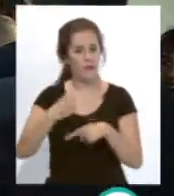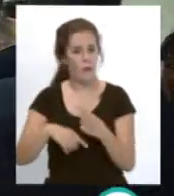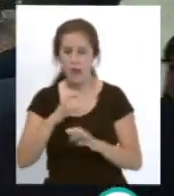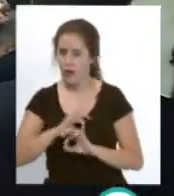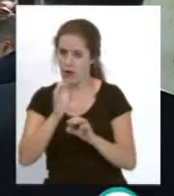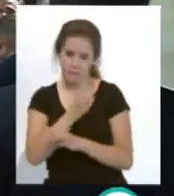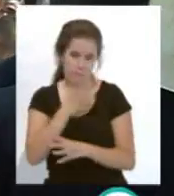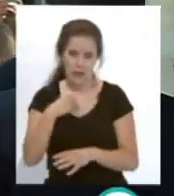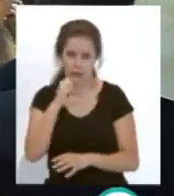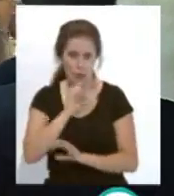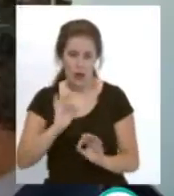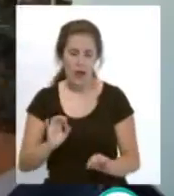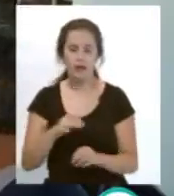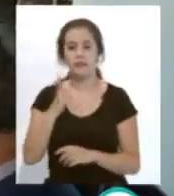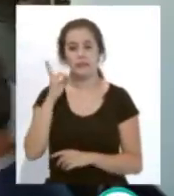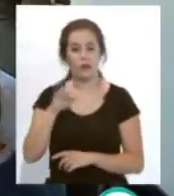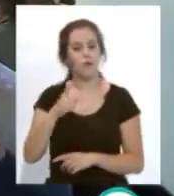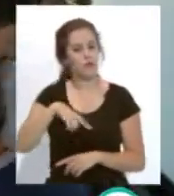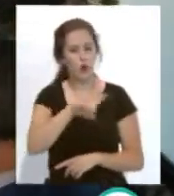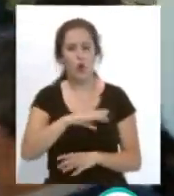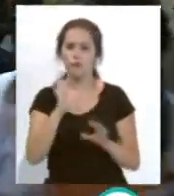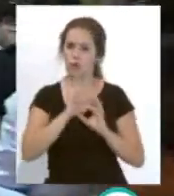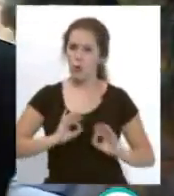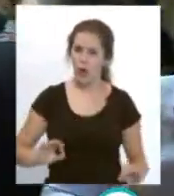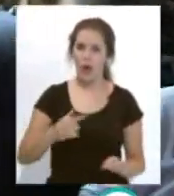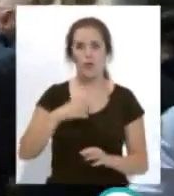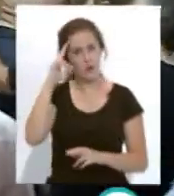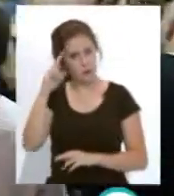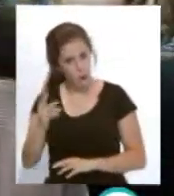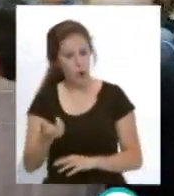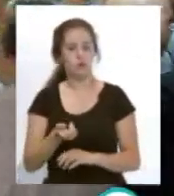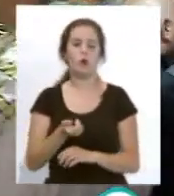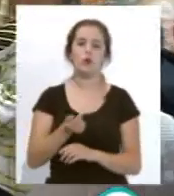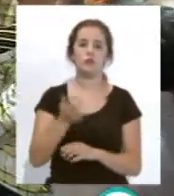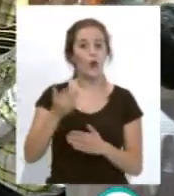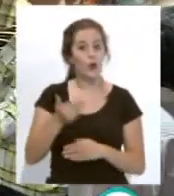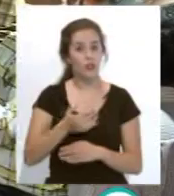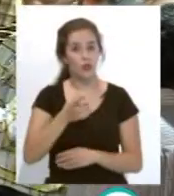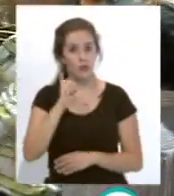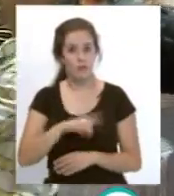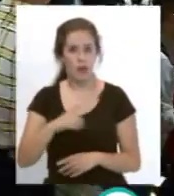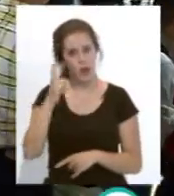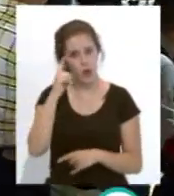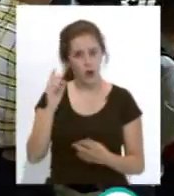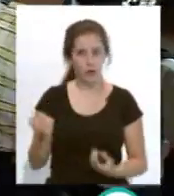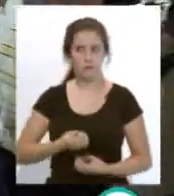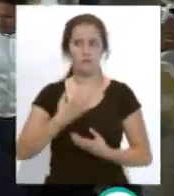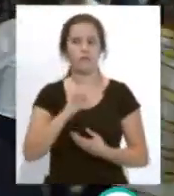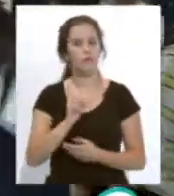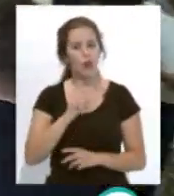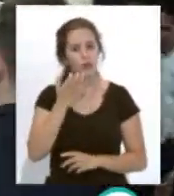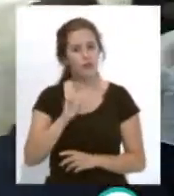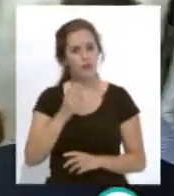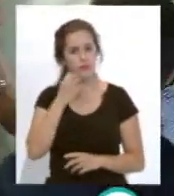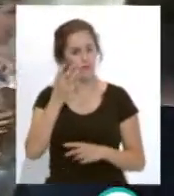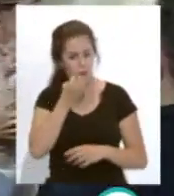espectacular, que son educados, respetuosos y sobre todo no se le han subido los humos a la cabeza en ningún momento, también eso